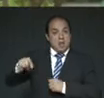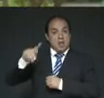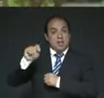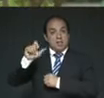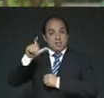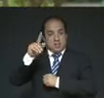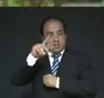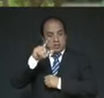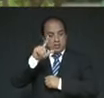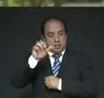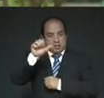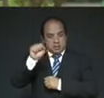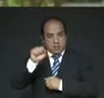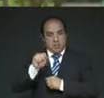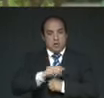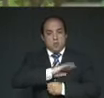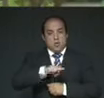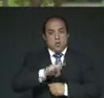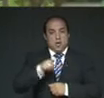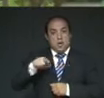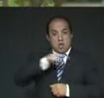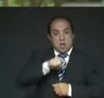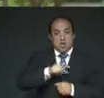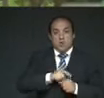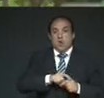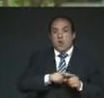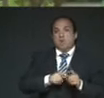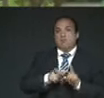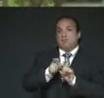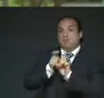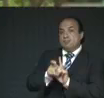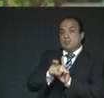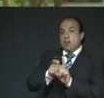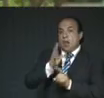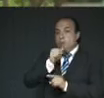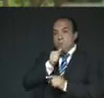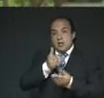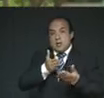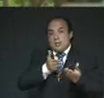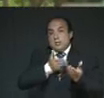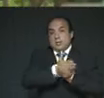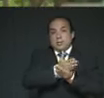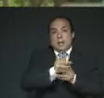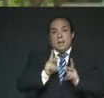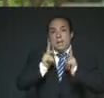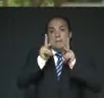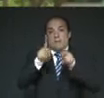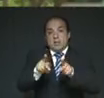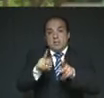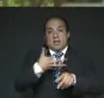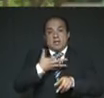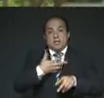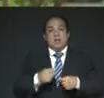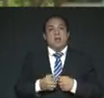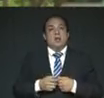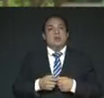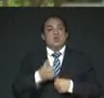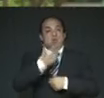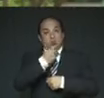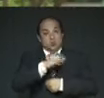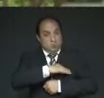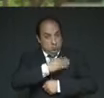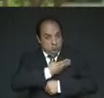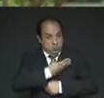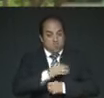perecieron porque eran los que cubrían la retaguardia y ya no alcanzaron a cruzar con el puente portátil que llevaban los expedicionarios.